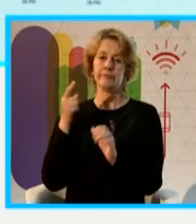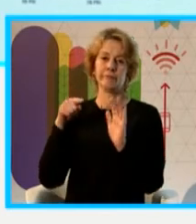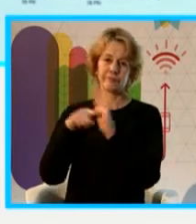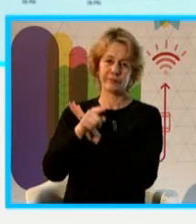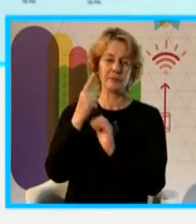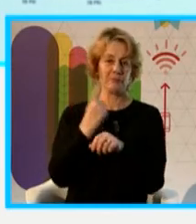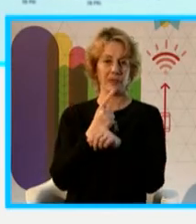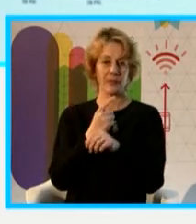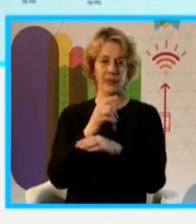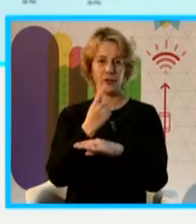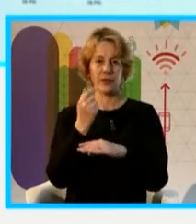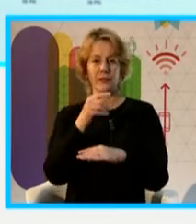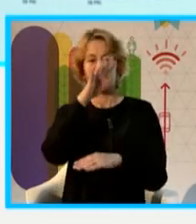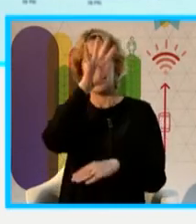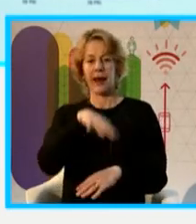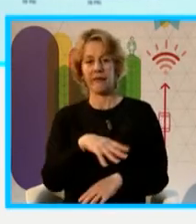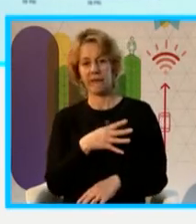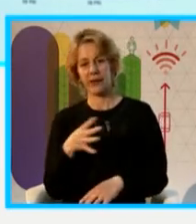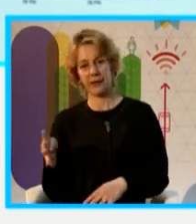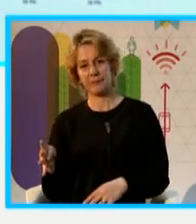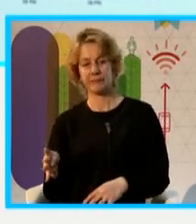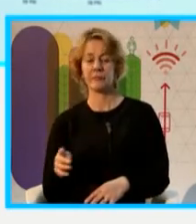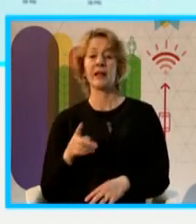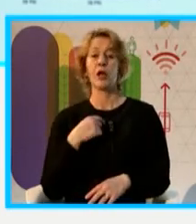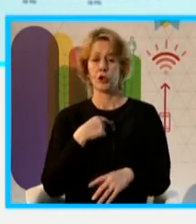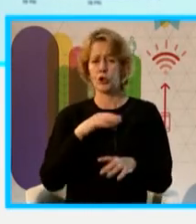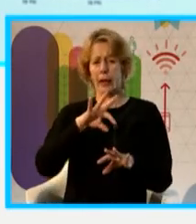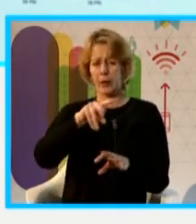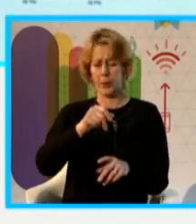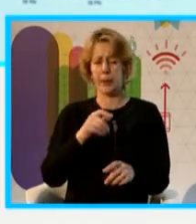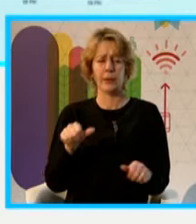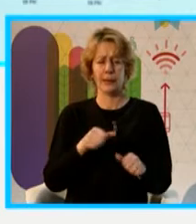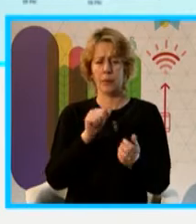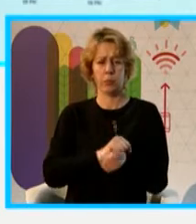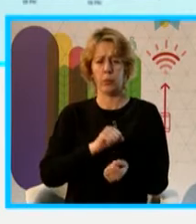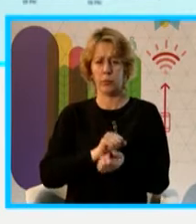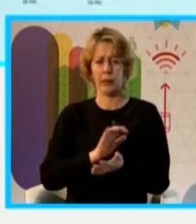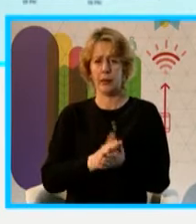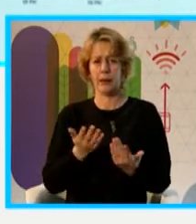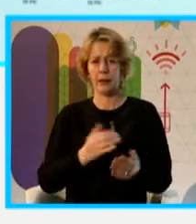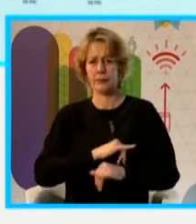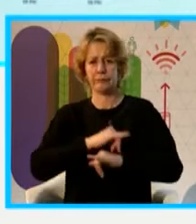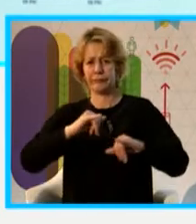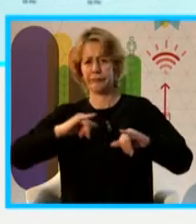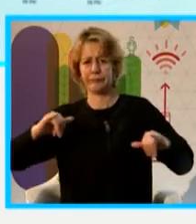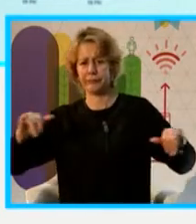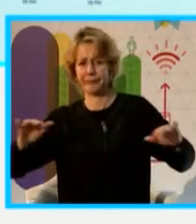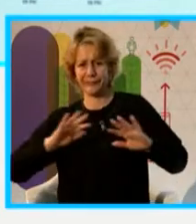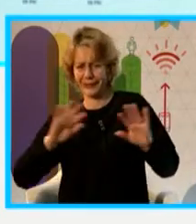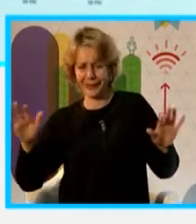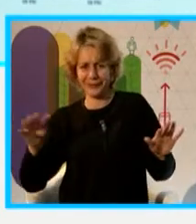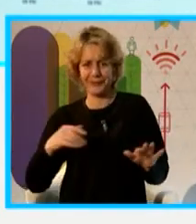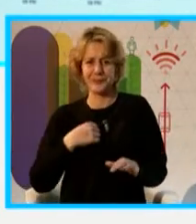y como siempre sucede también, nosotros se la robamos y la hicimos pública y estamos robándonos la fama que también pasa, ¿no?